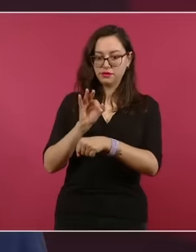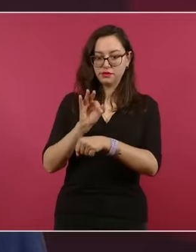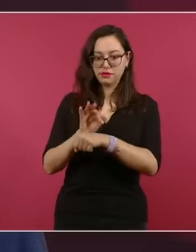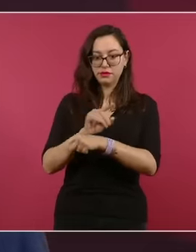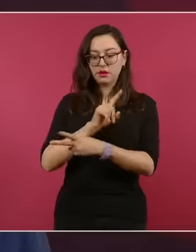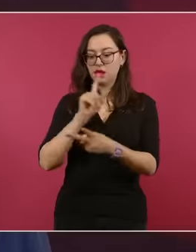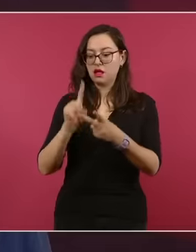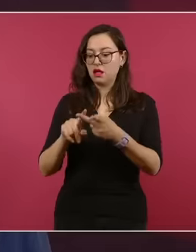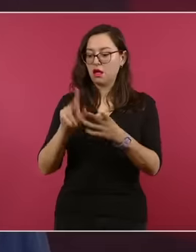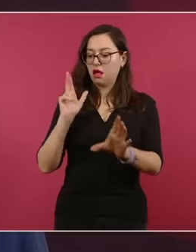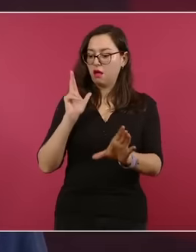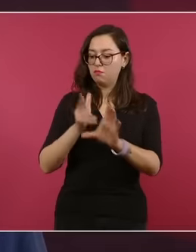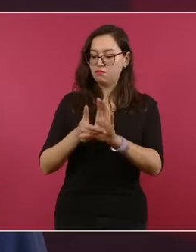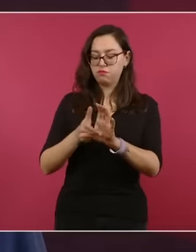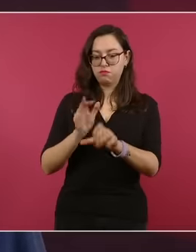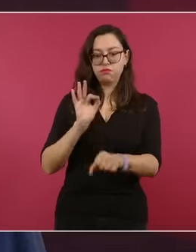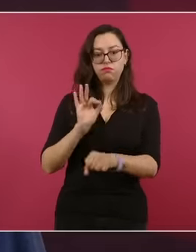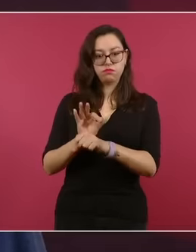al derecho de asilo.